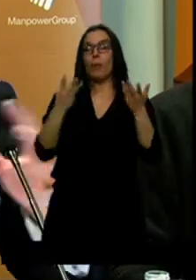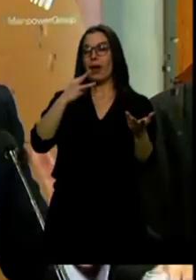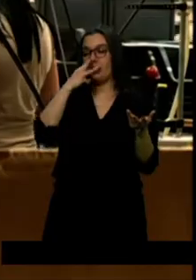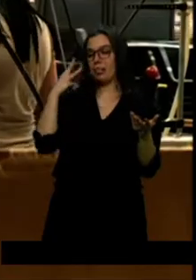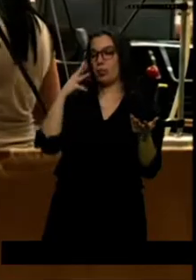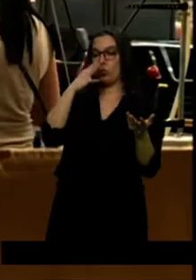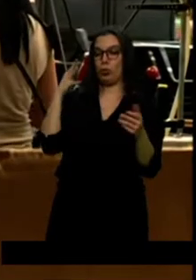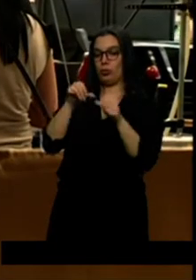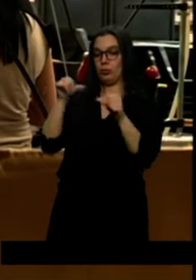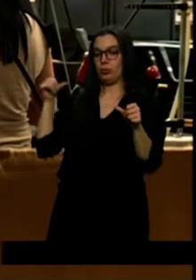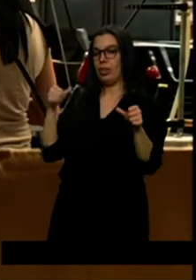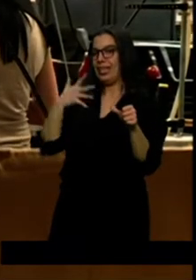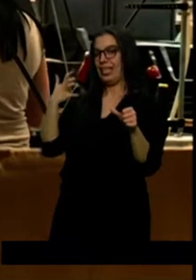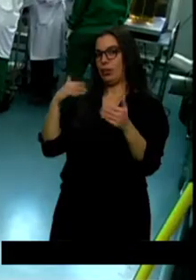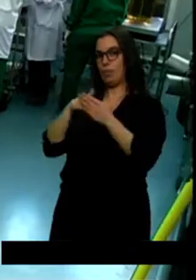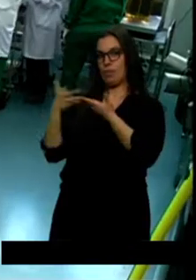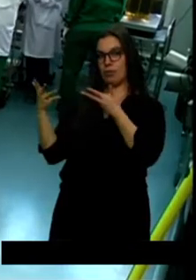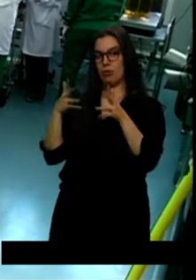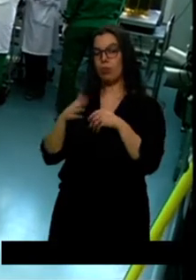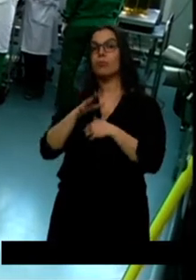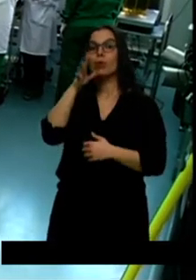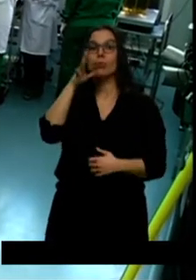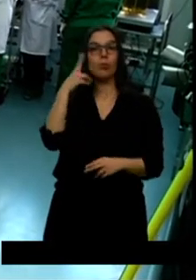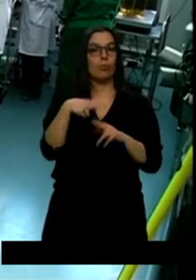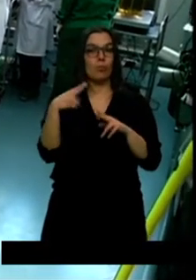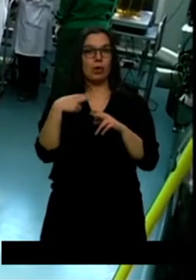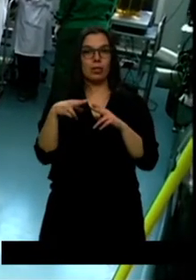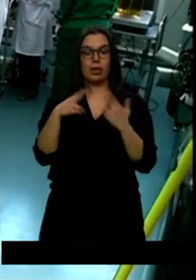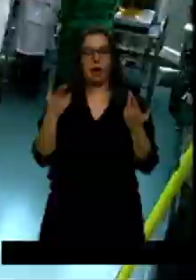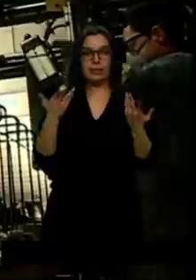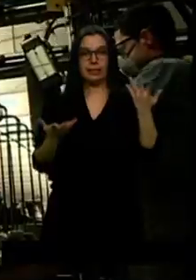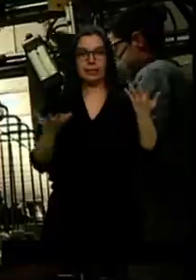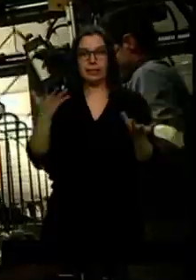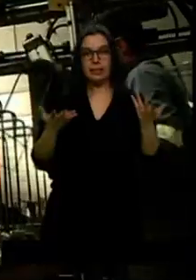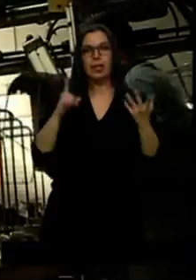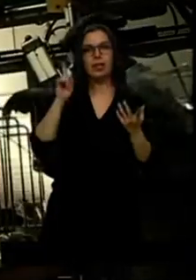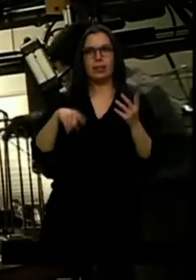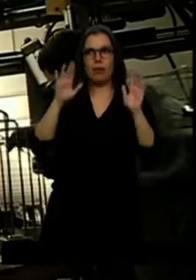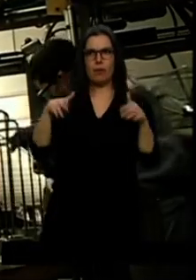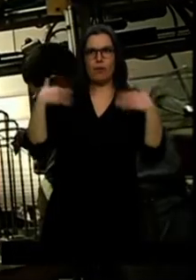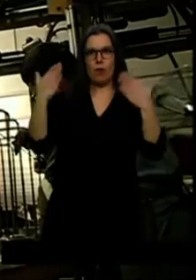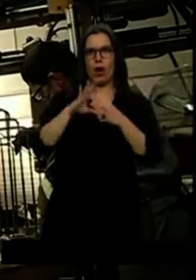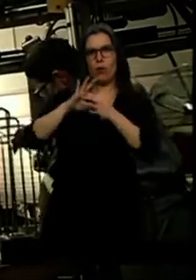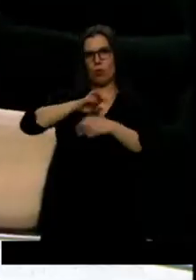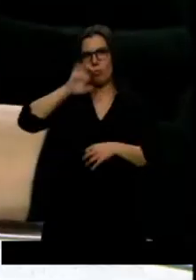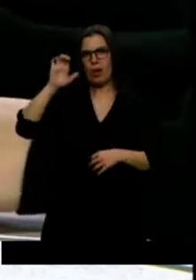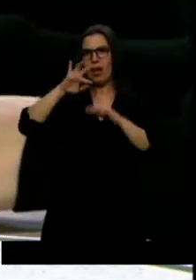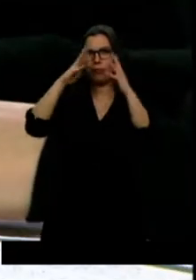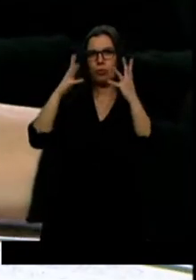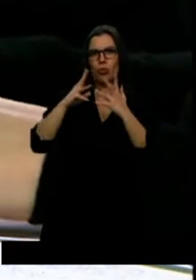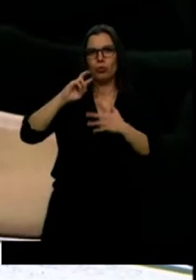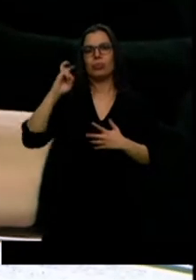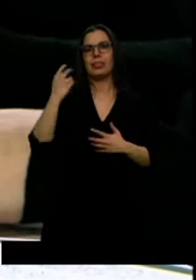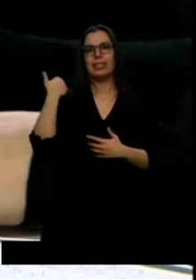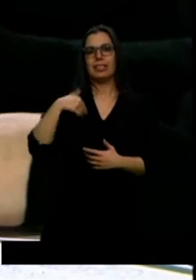500.000. Y todo debido a la incertidumbre política en España y fuera de nuestro país, se está notando, según los expertos, desde hace cuatro